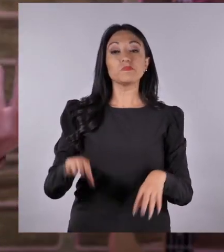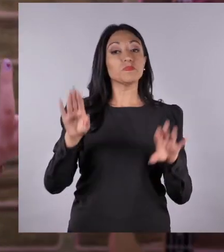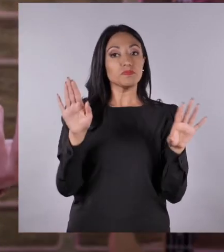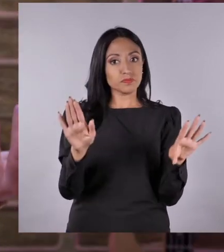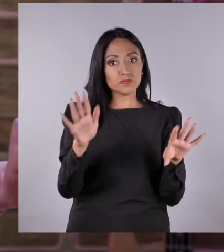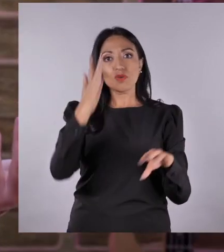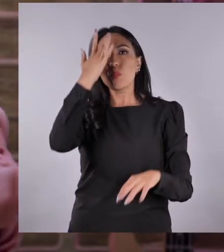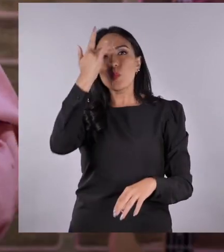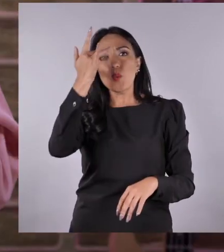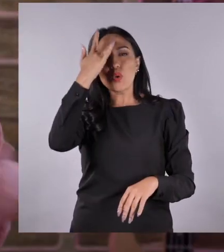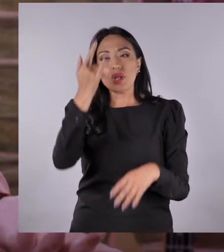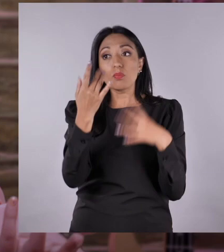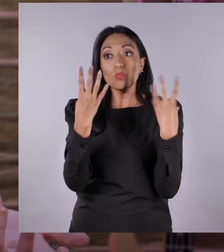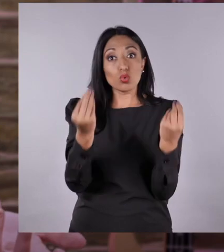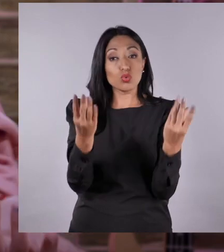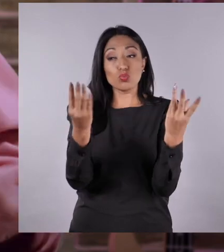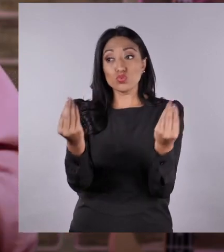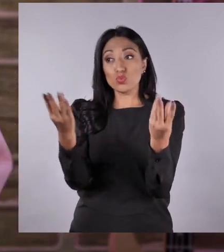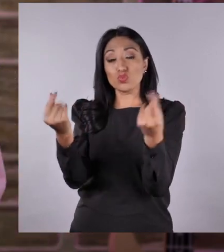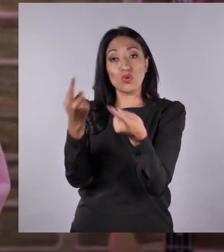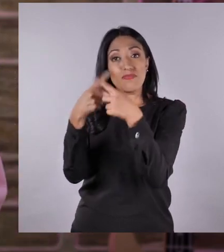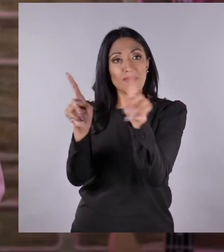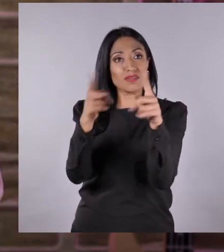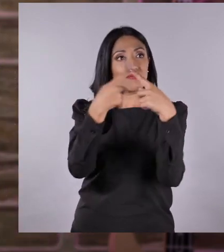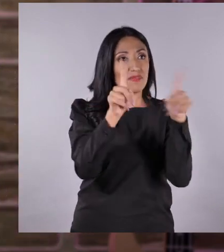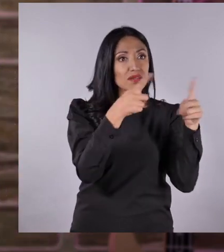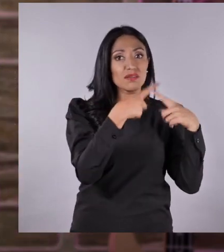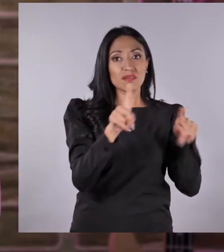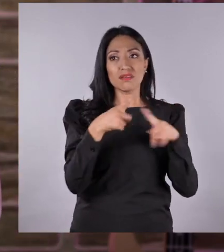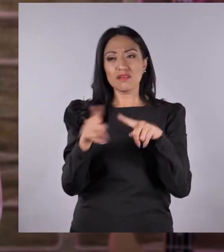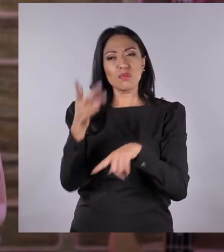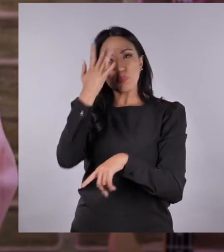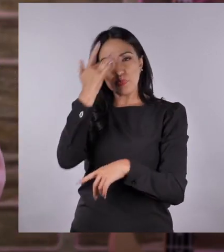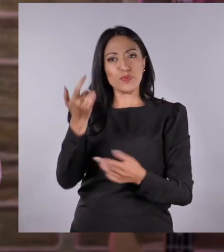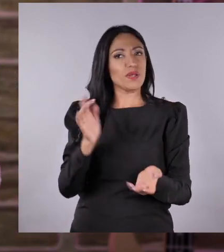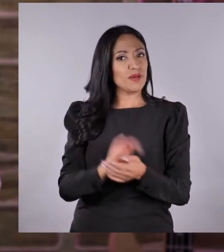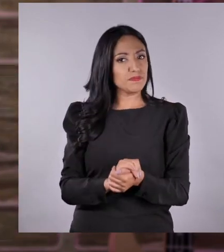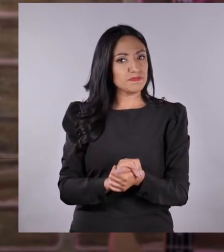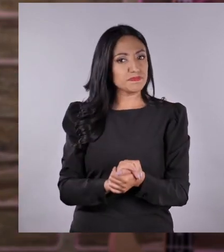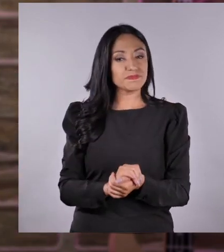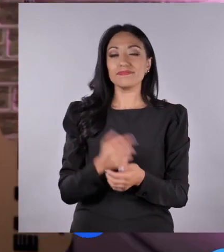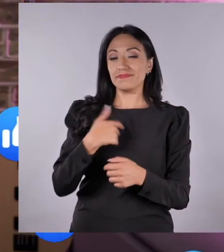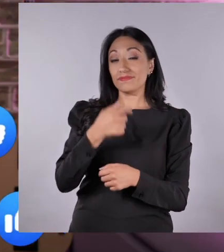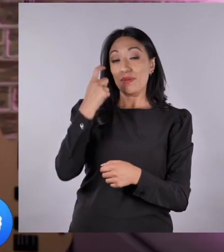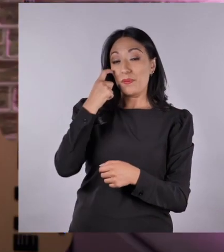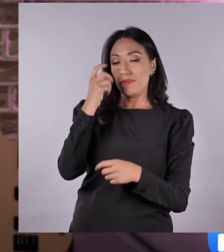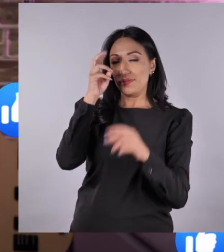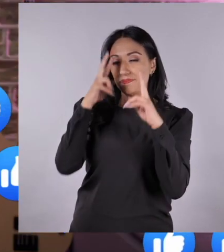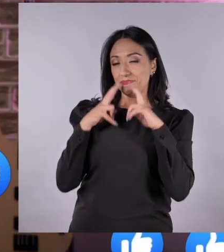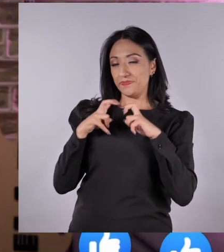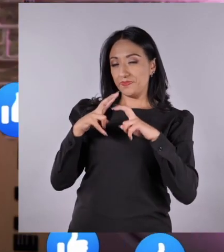¿Por qué no exploramos por qué hay tanta diversidad de gente aquí en el Ecuador? ¿Qué dicen, martichiques?